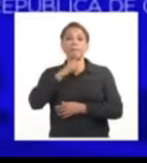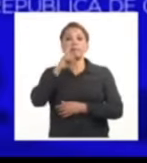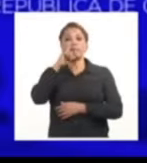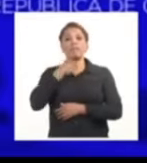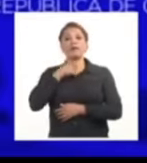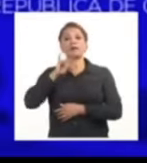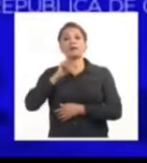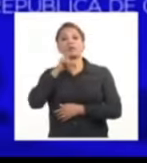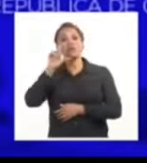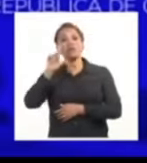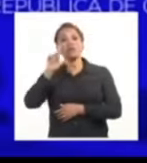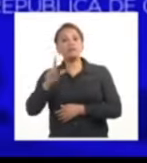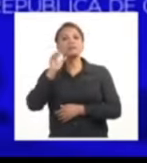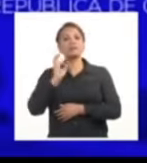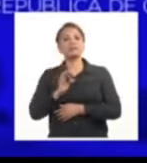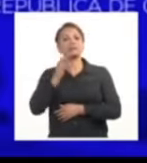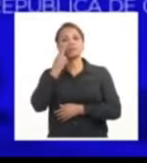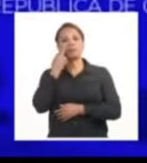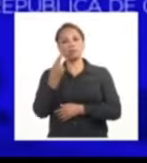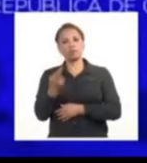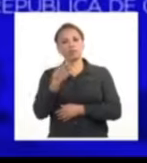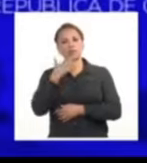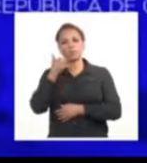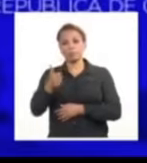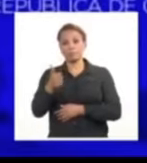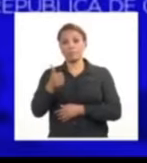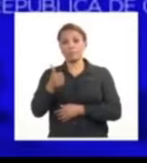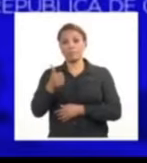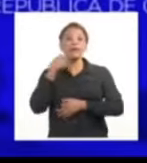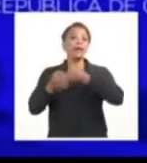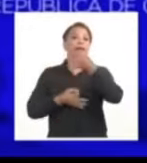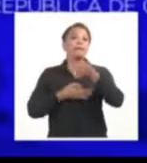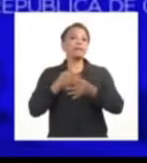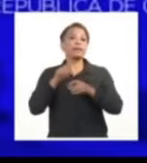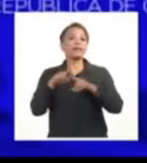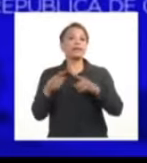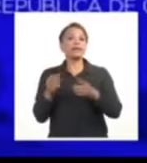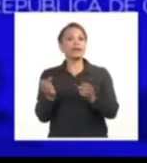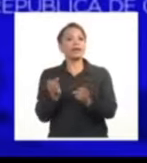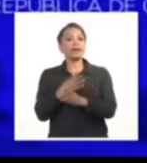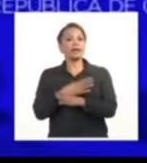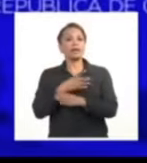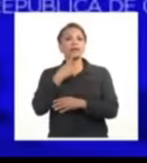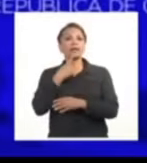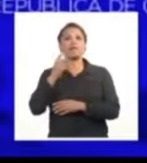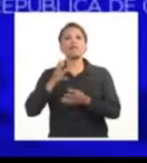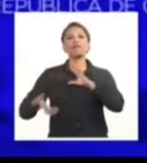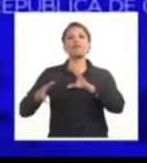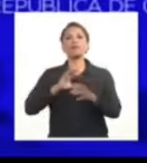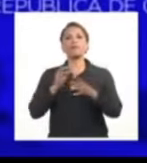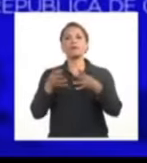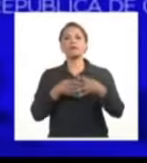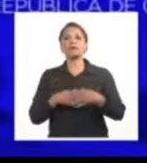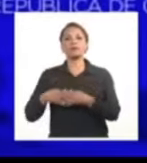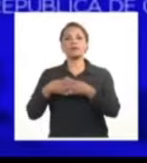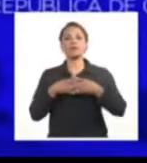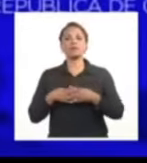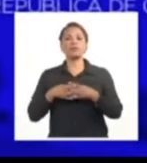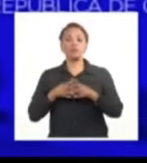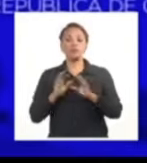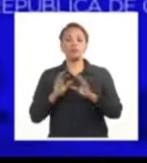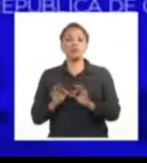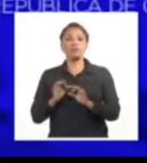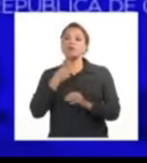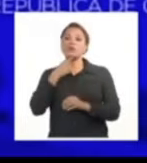Obrador merece especial reconocimiento destacamos la clara y temprana actitud de los países miembros de CARICOM